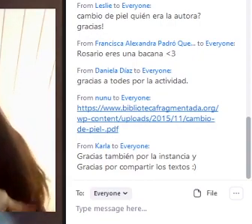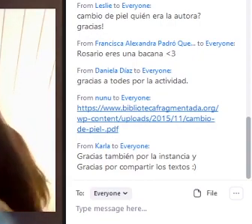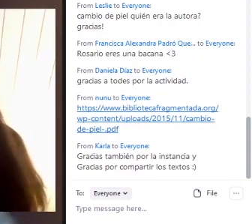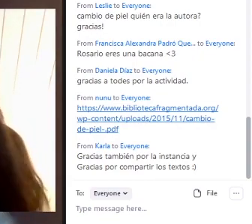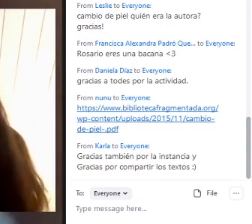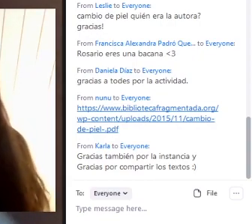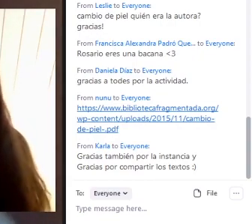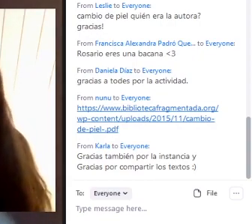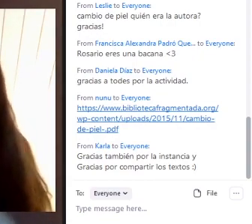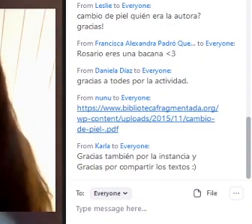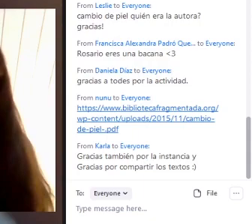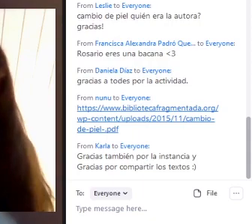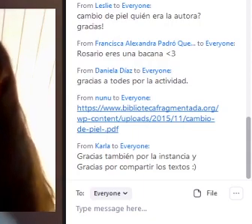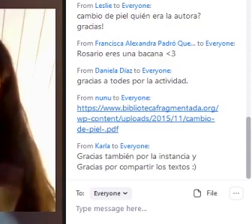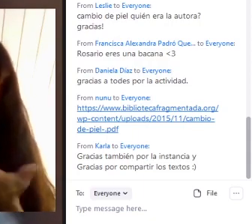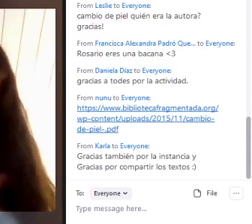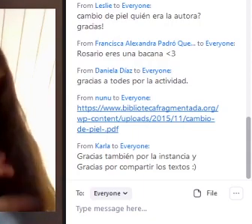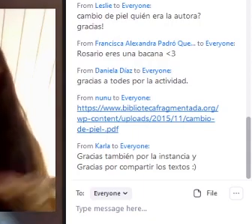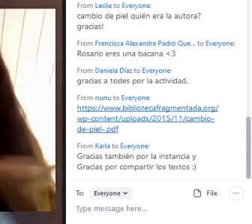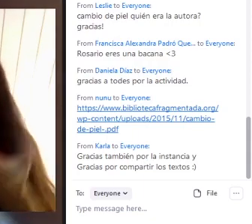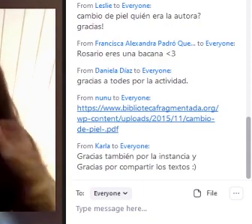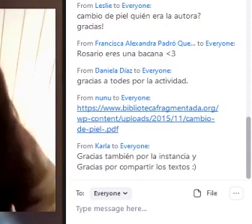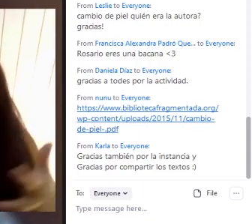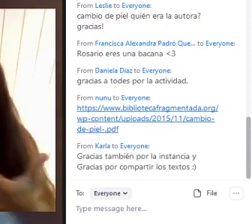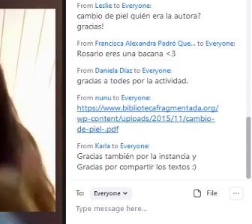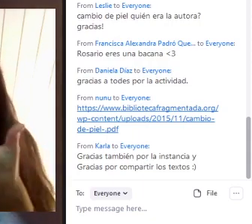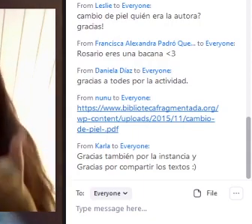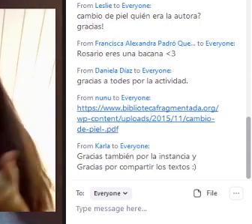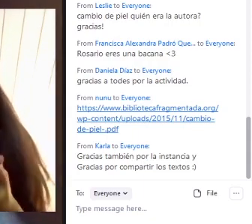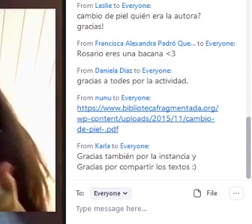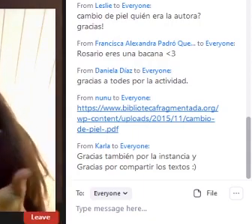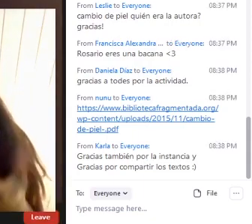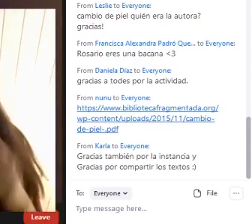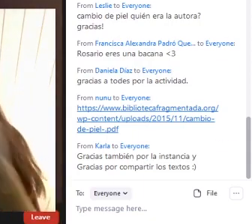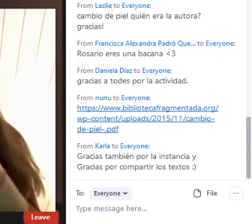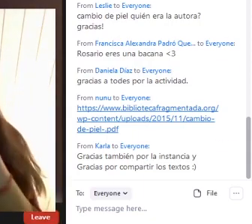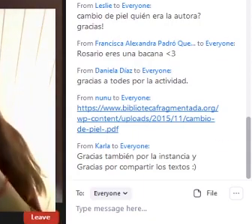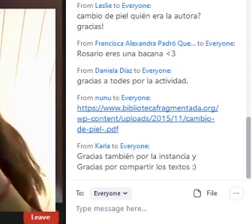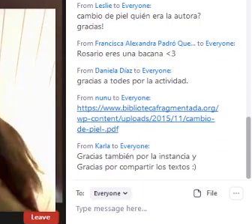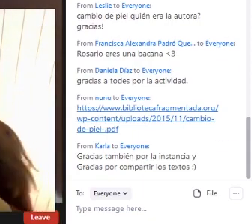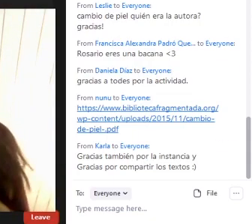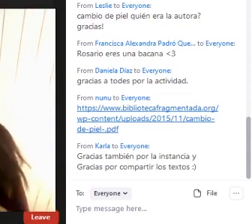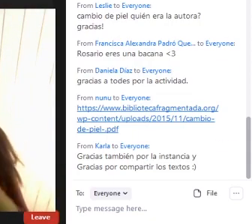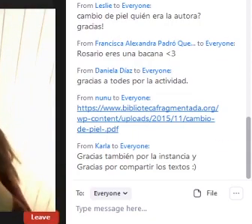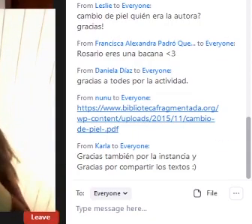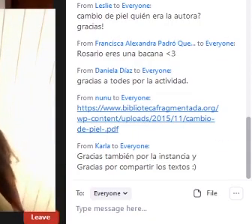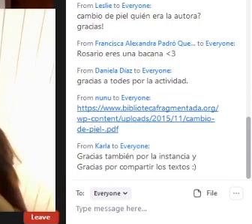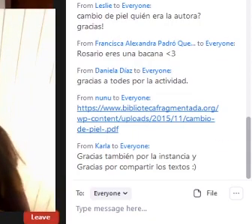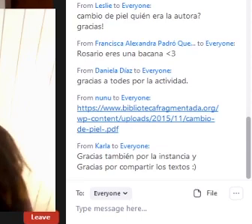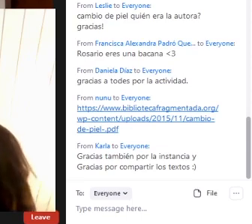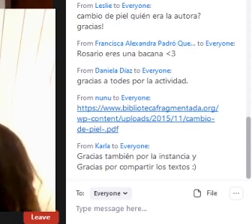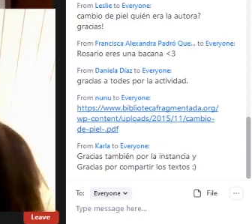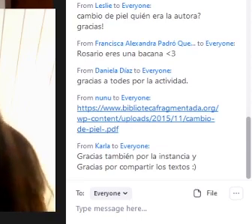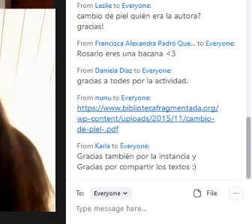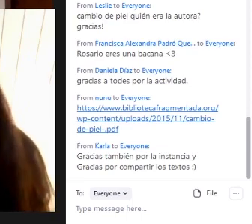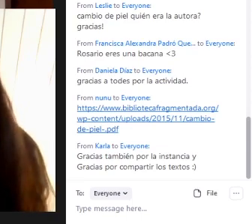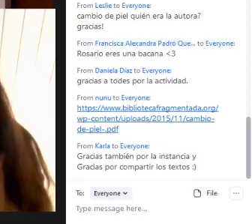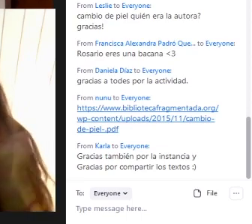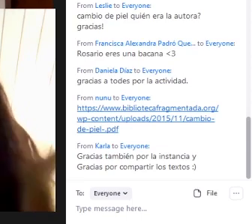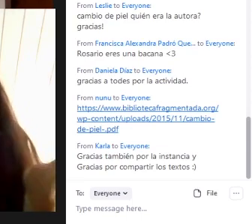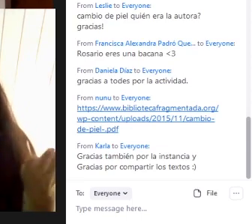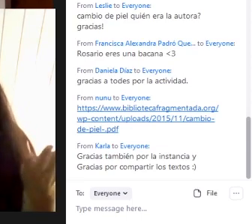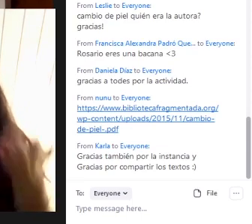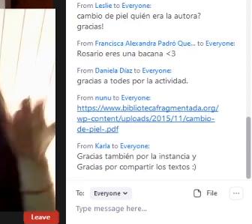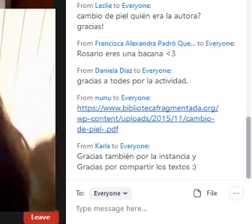Intercambiar y armar redes Así que están compartiendo Correos Libros Así que Ha sido bonito Doy el espacio A mi colega